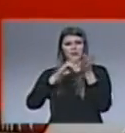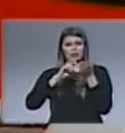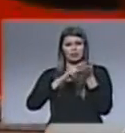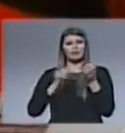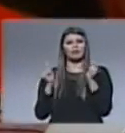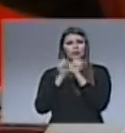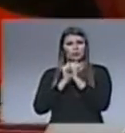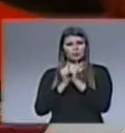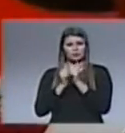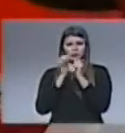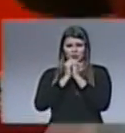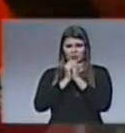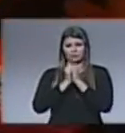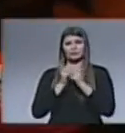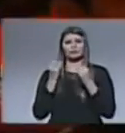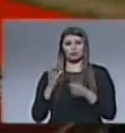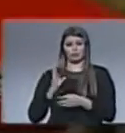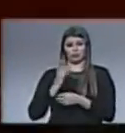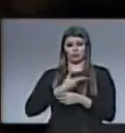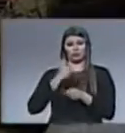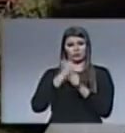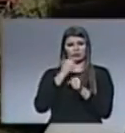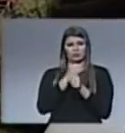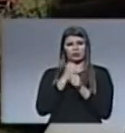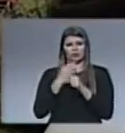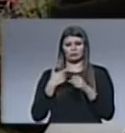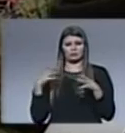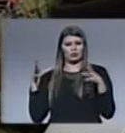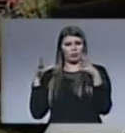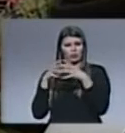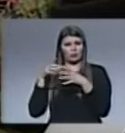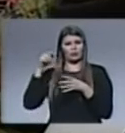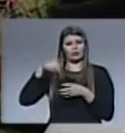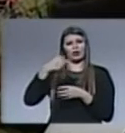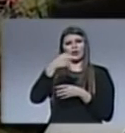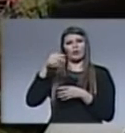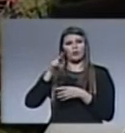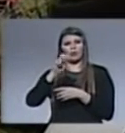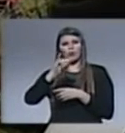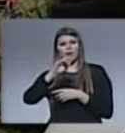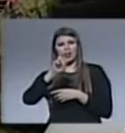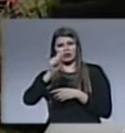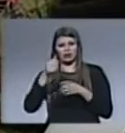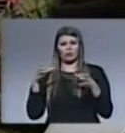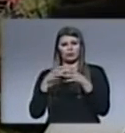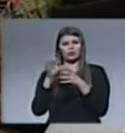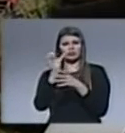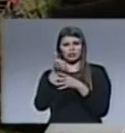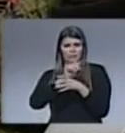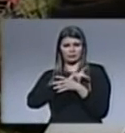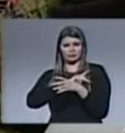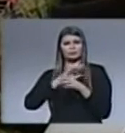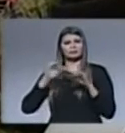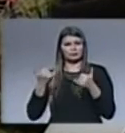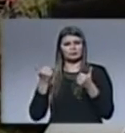acompañada de oraciones. Lo que hacemos es, estamos en un grupo de seis personas